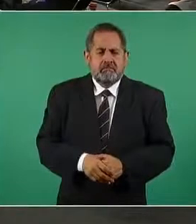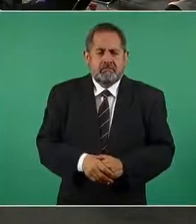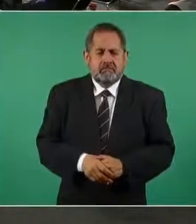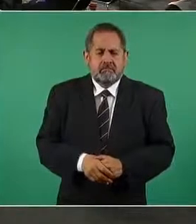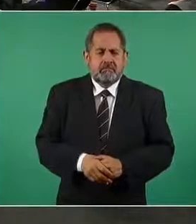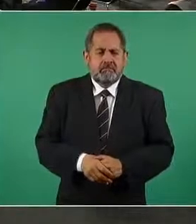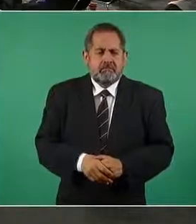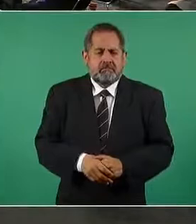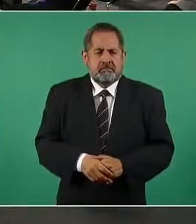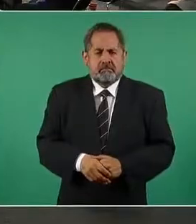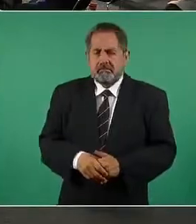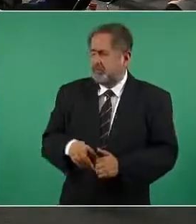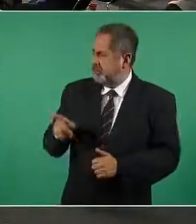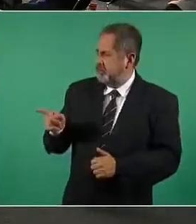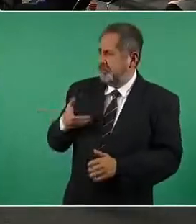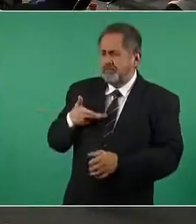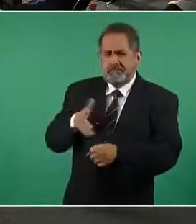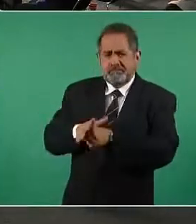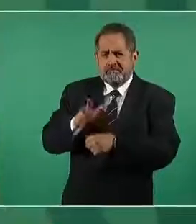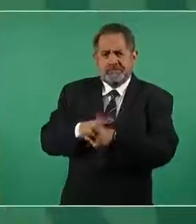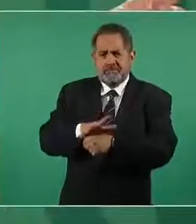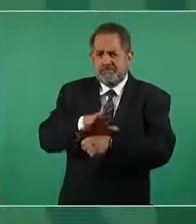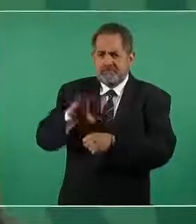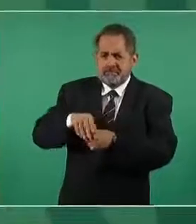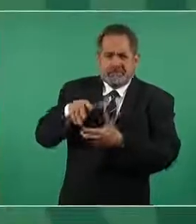disponen de todo el presupuesto